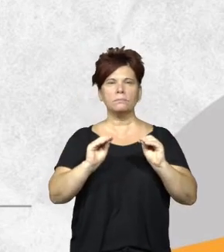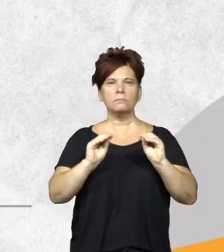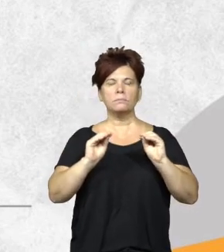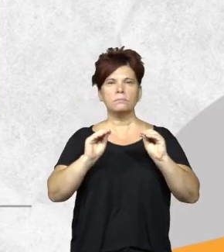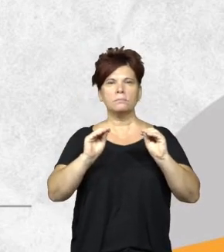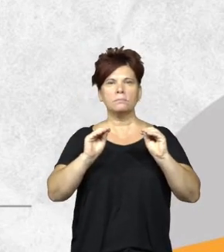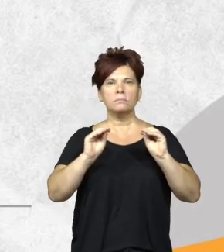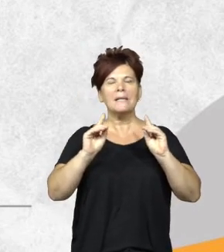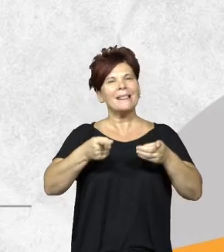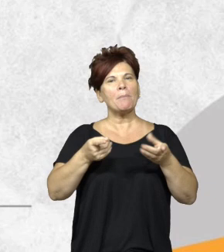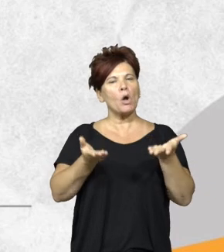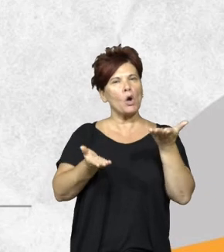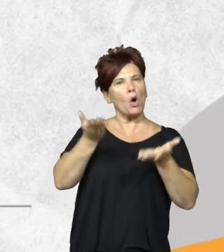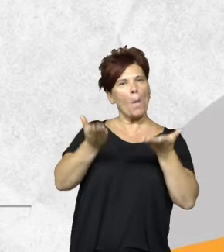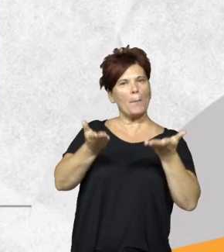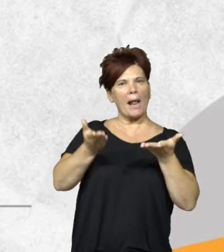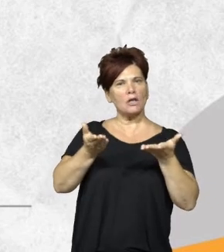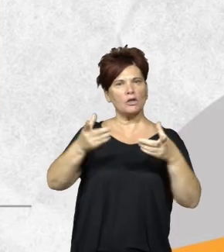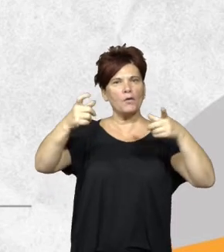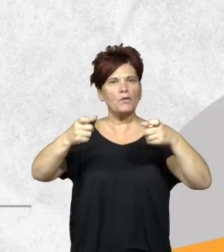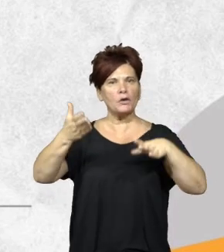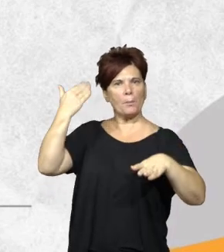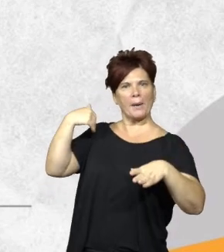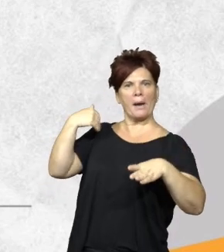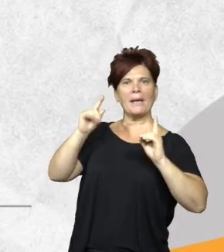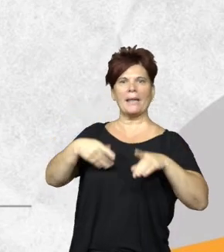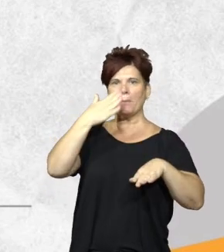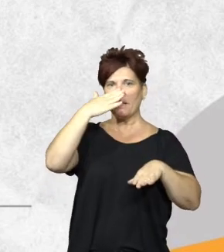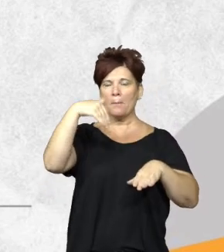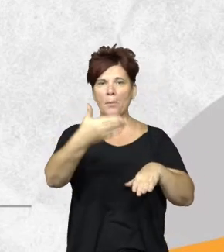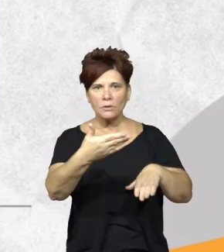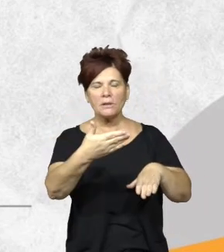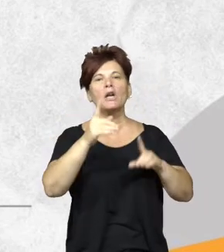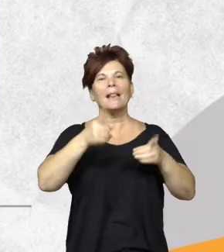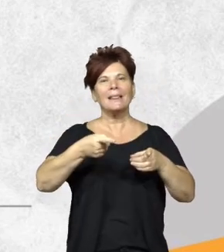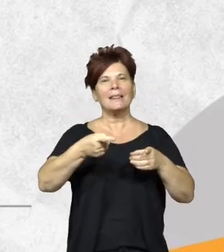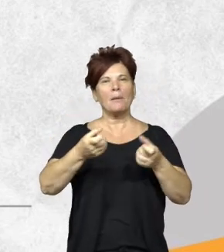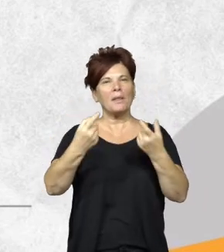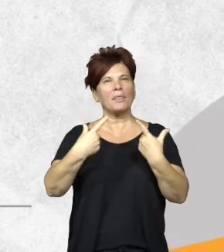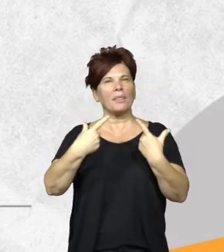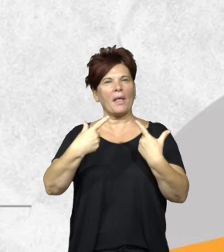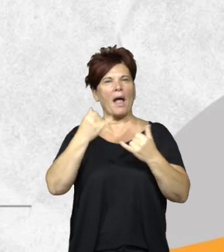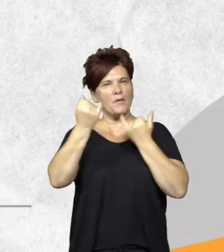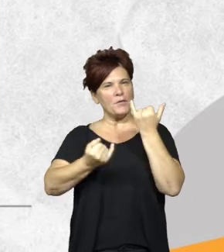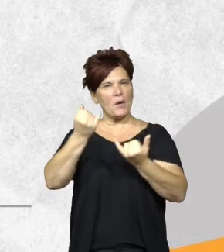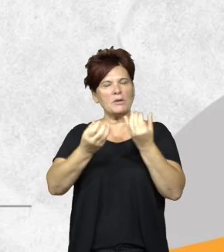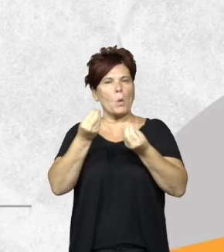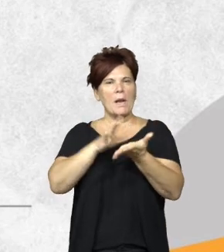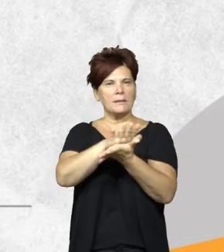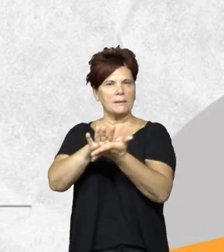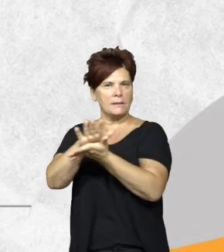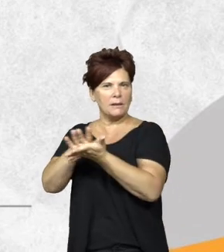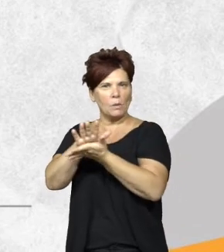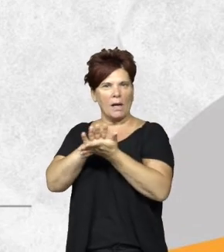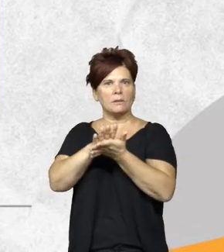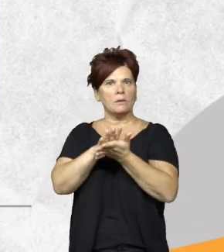y una comparación de la imagen previa y posterior que también da una idea de lo que está ocurriendo y muchas